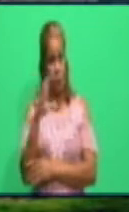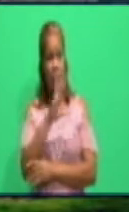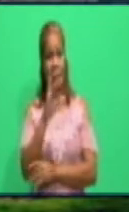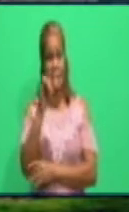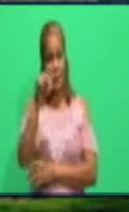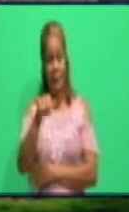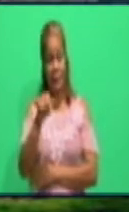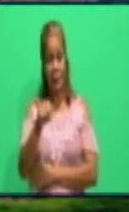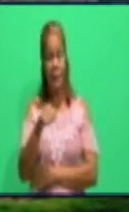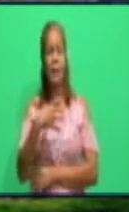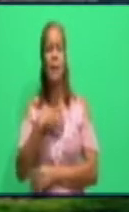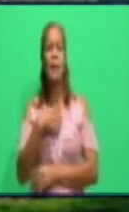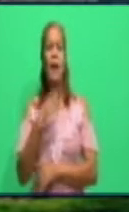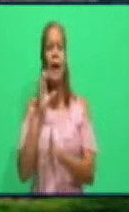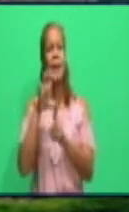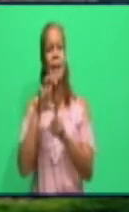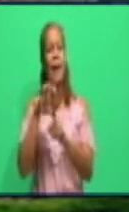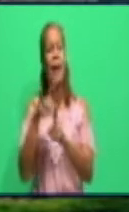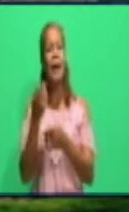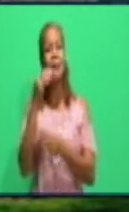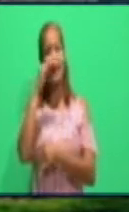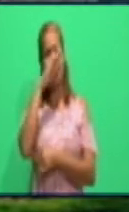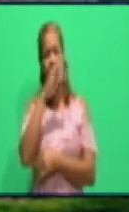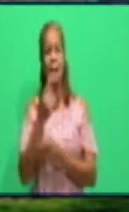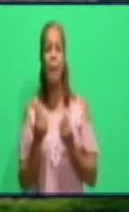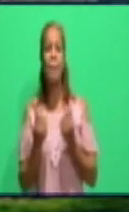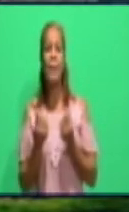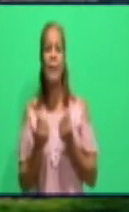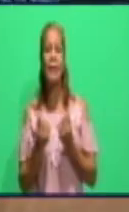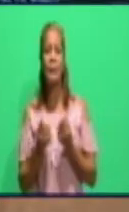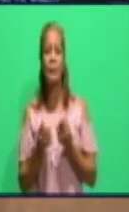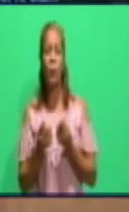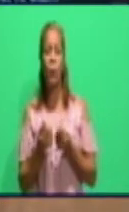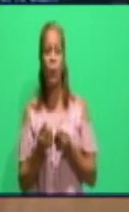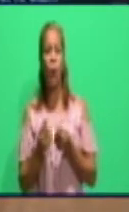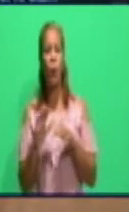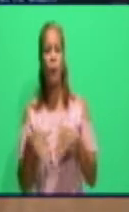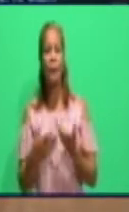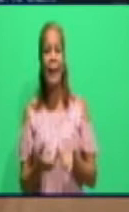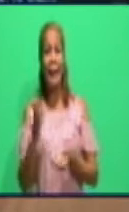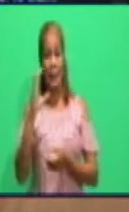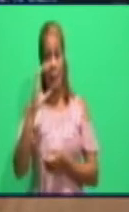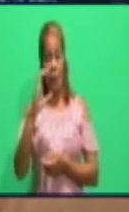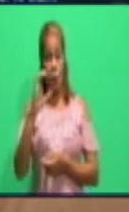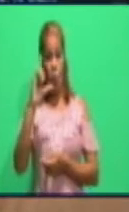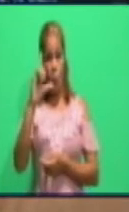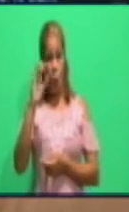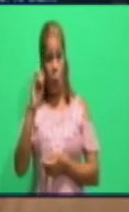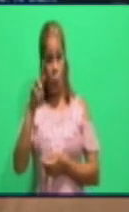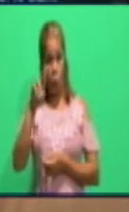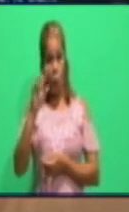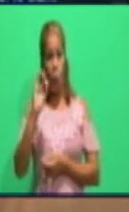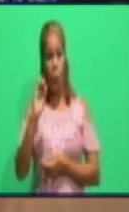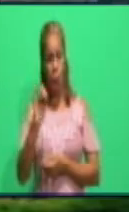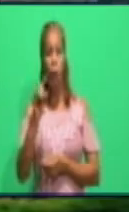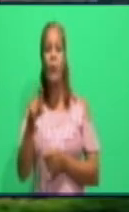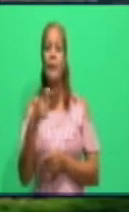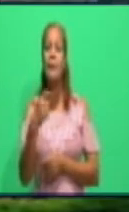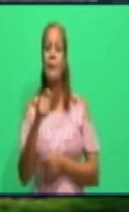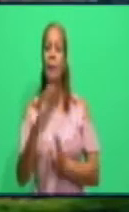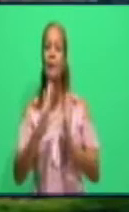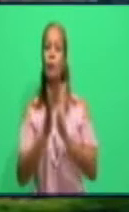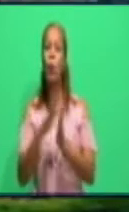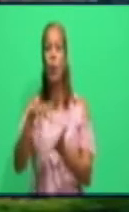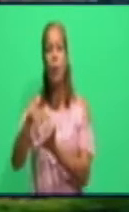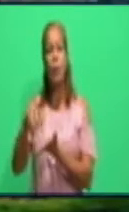tenemos una queja de guisa relacionada con el precio del cloro que se vende en las unidades de comercio. ¿Qué